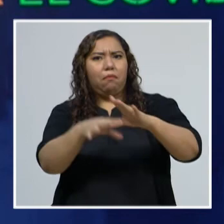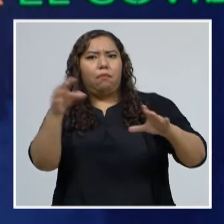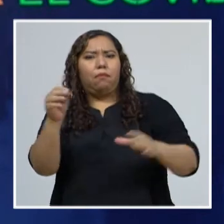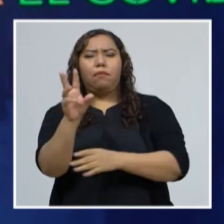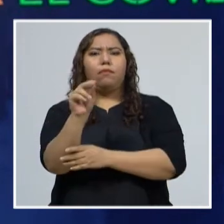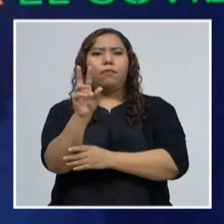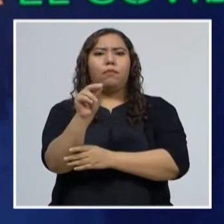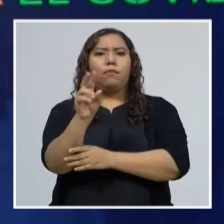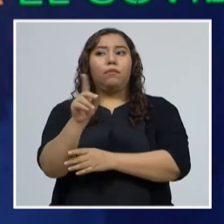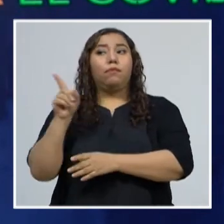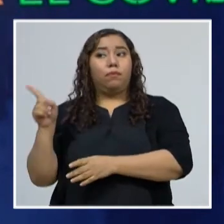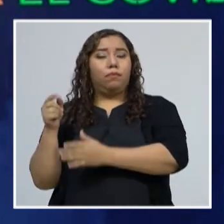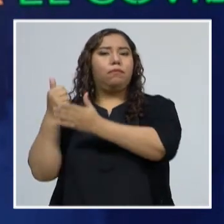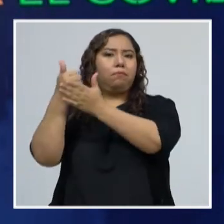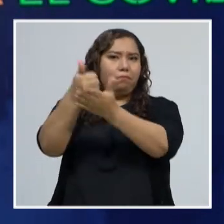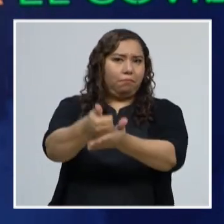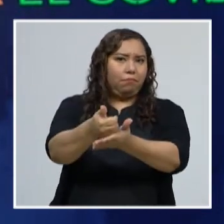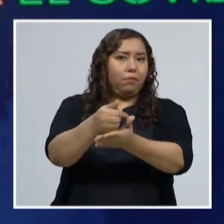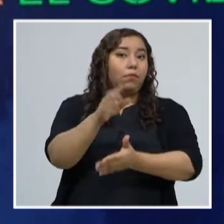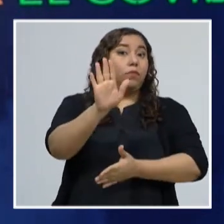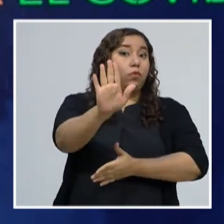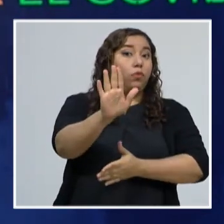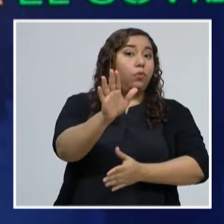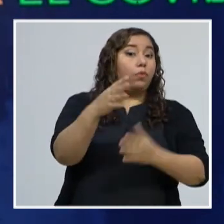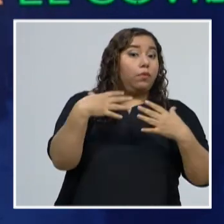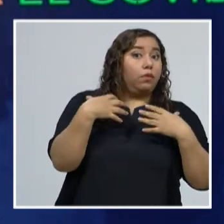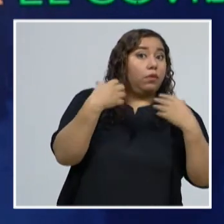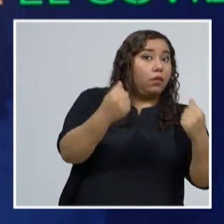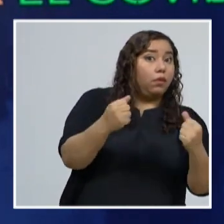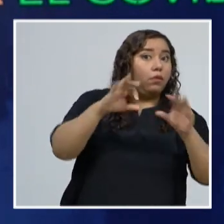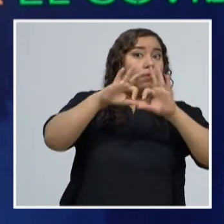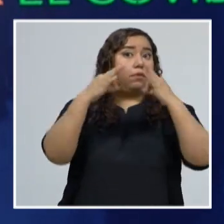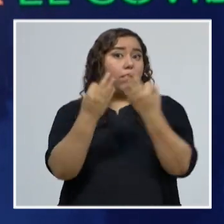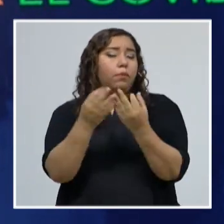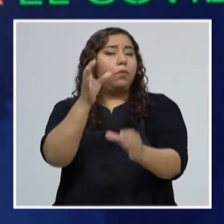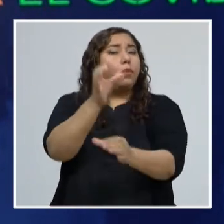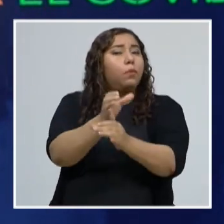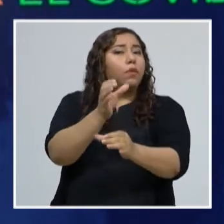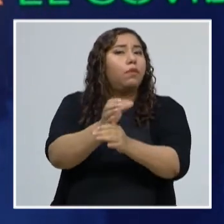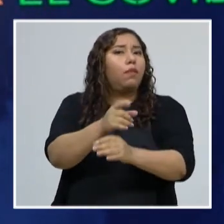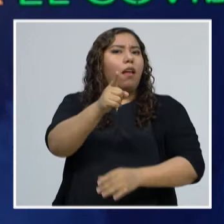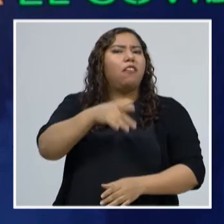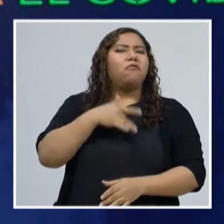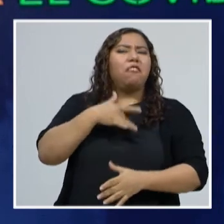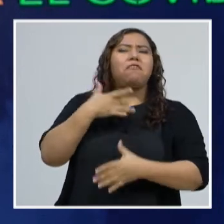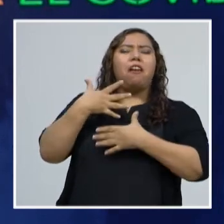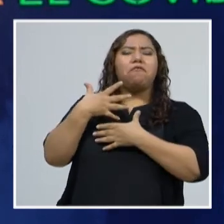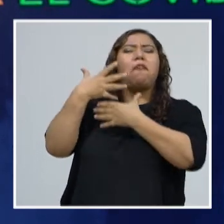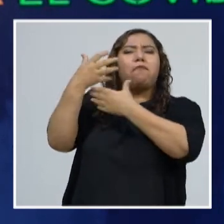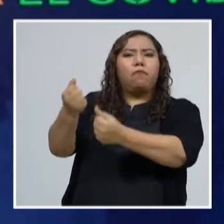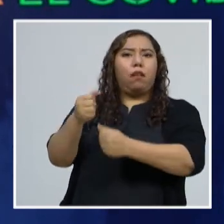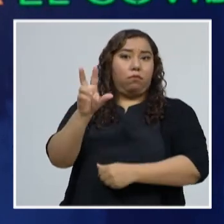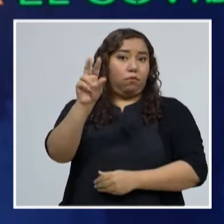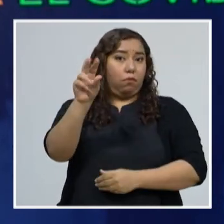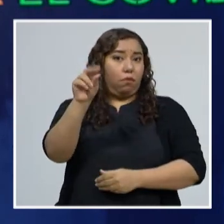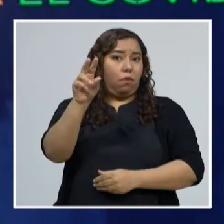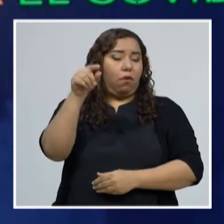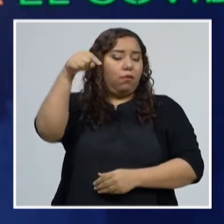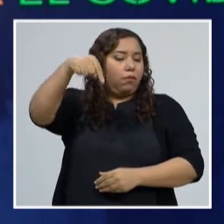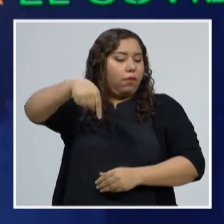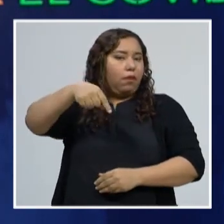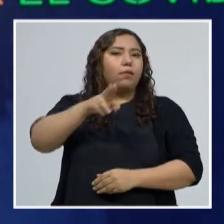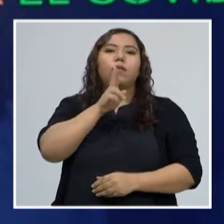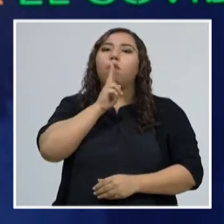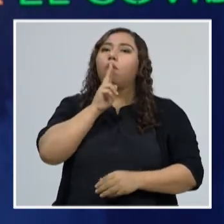ponga en riesgo su salud, ni la de su familia. No hay que confiarnos, no hay que confiarse. Todavía tenemos el virus en nuestro país, todavía este